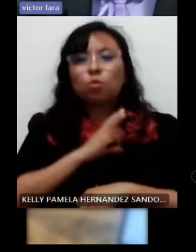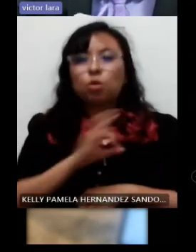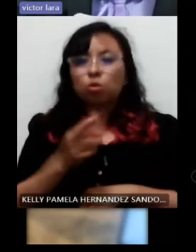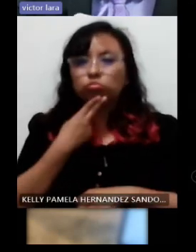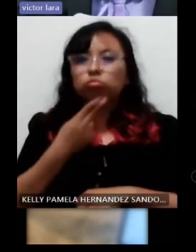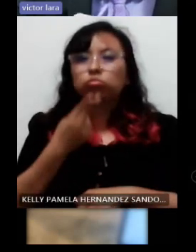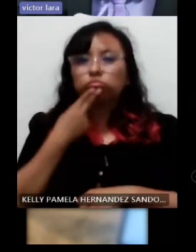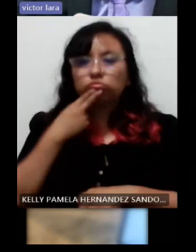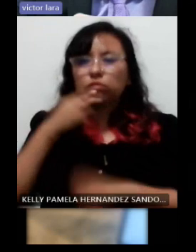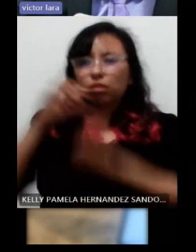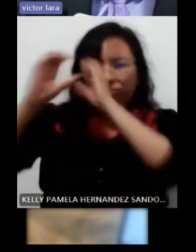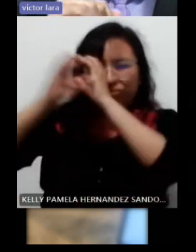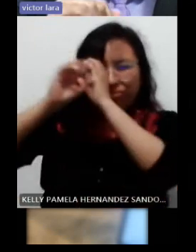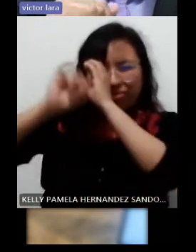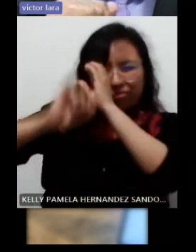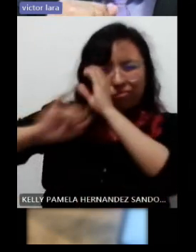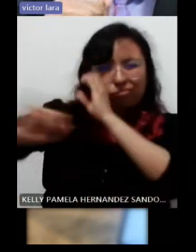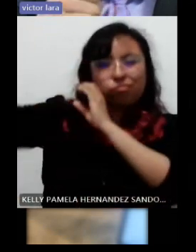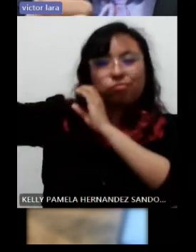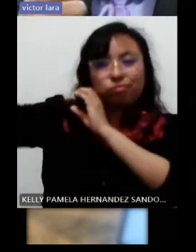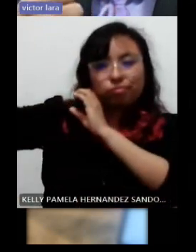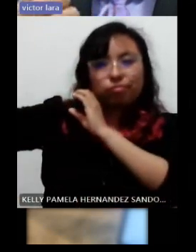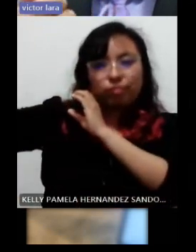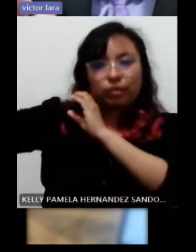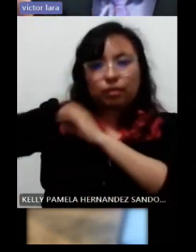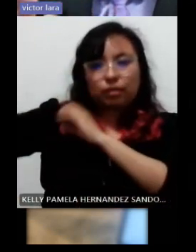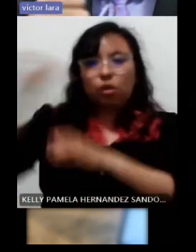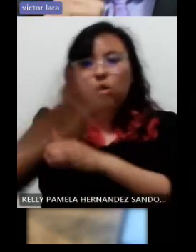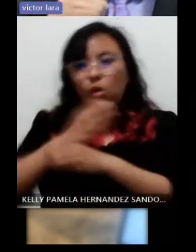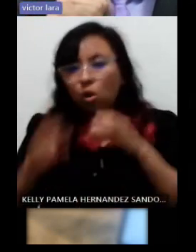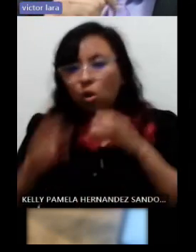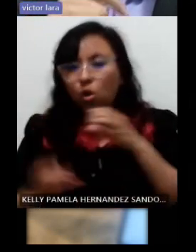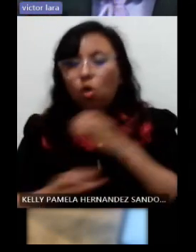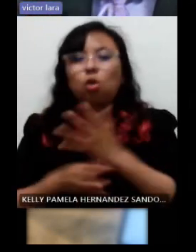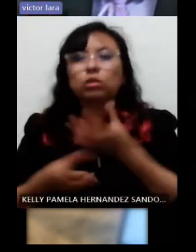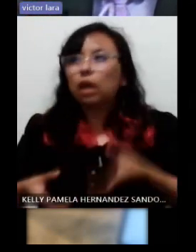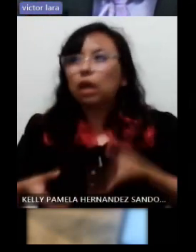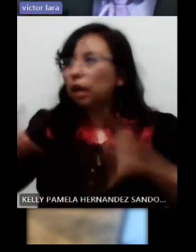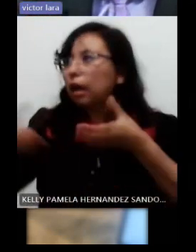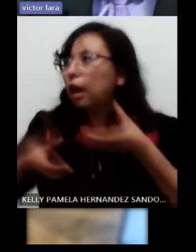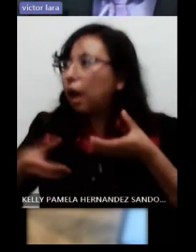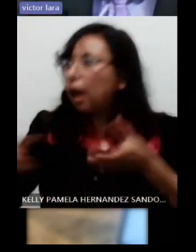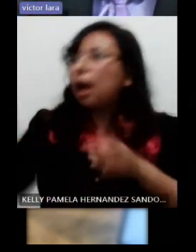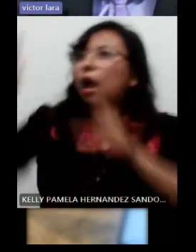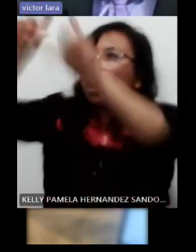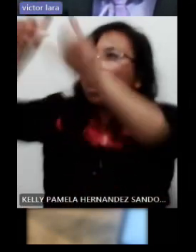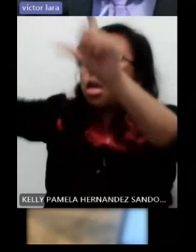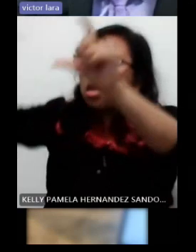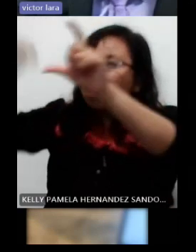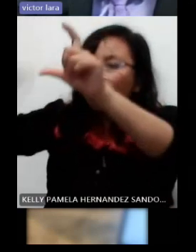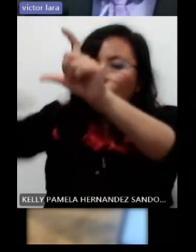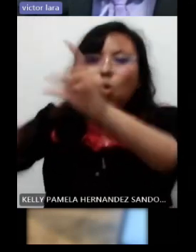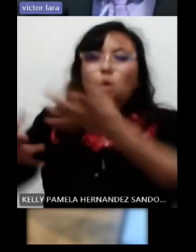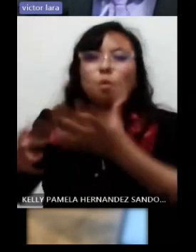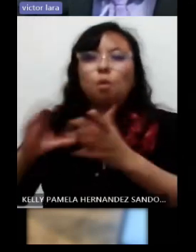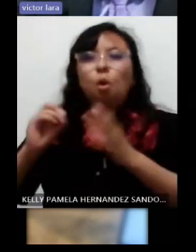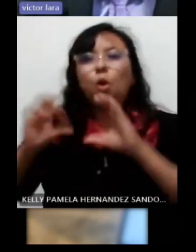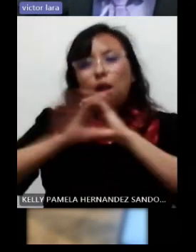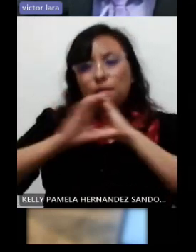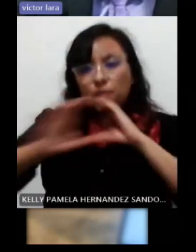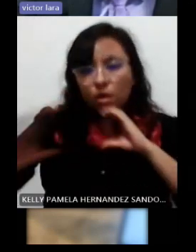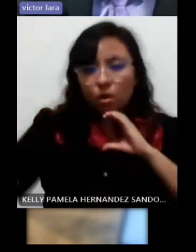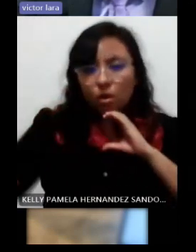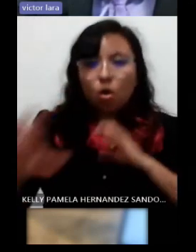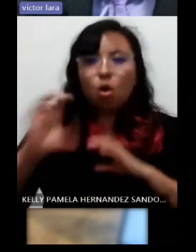para observar en este caso objetos como pueden ser nombres de las calles pueden ser por ejemplo camiones pueden ser